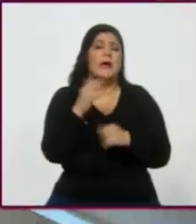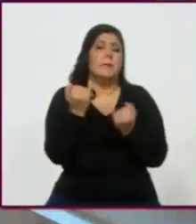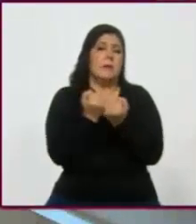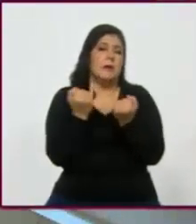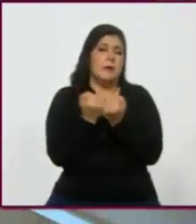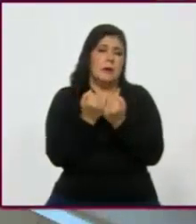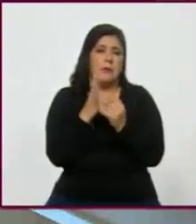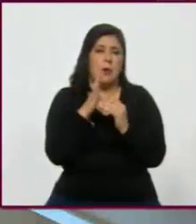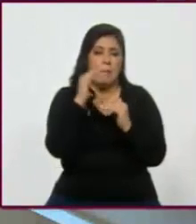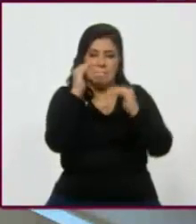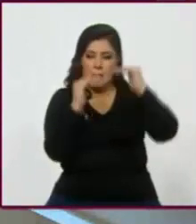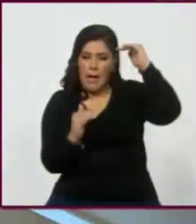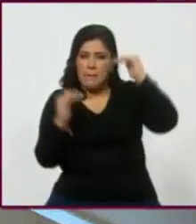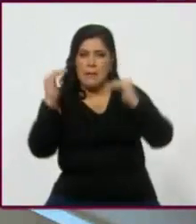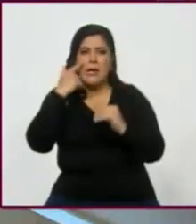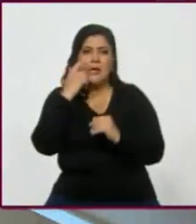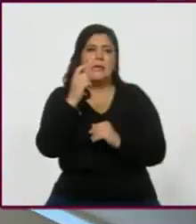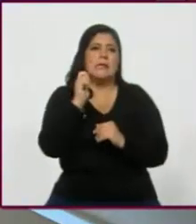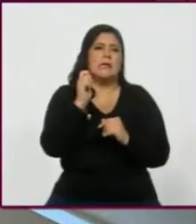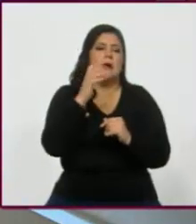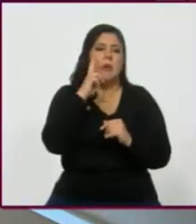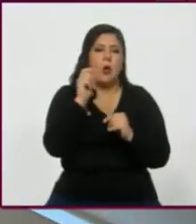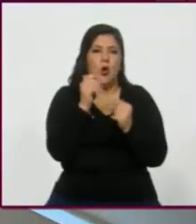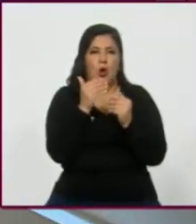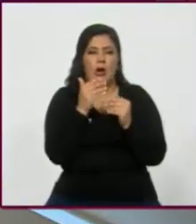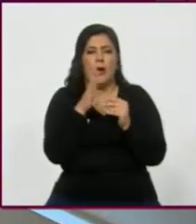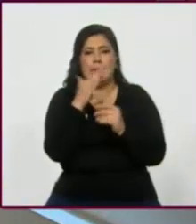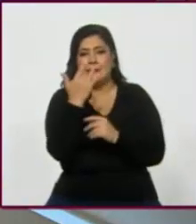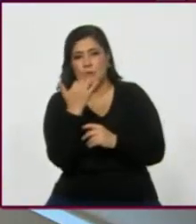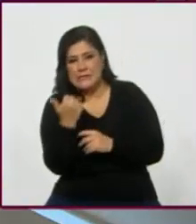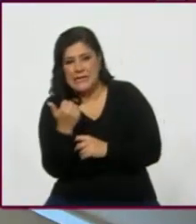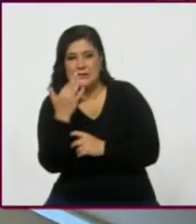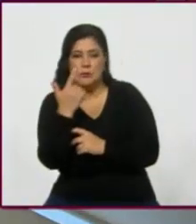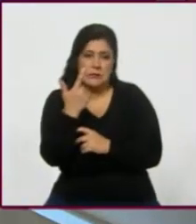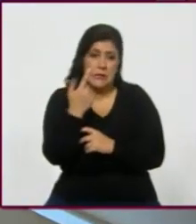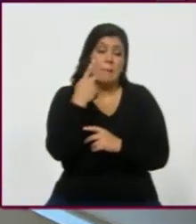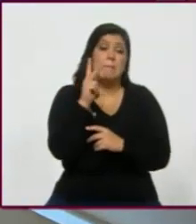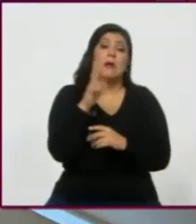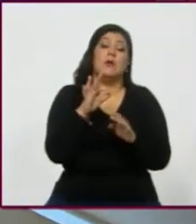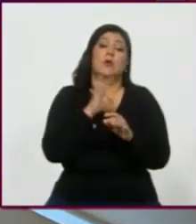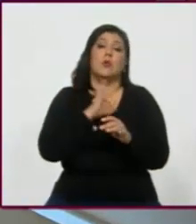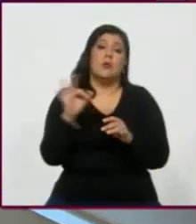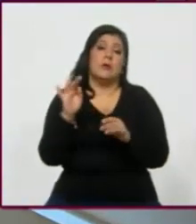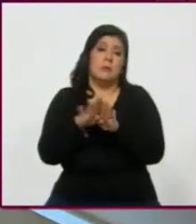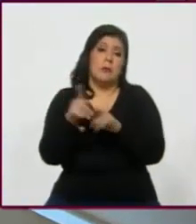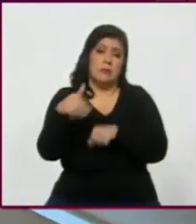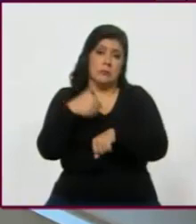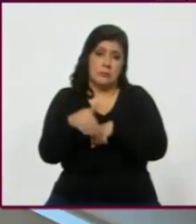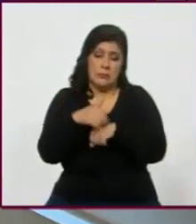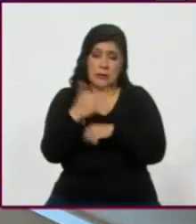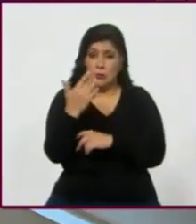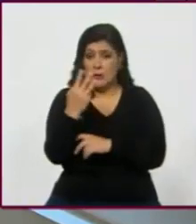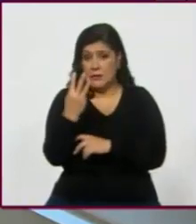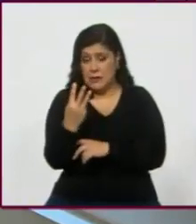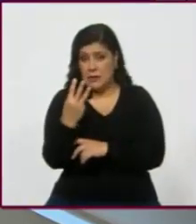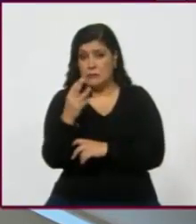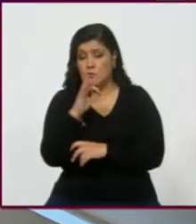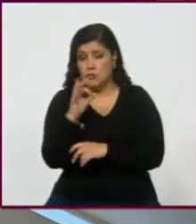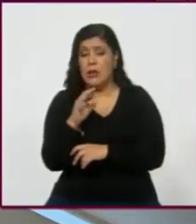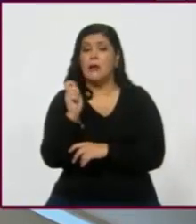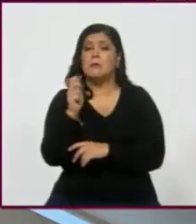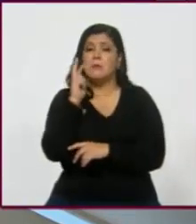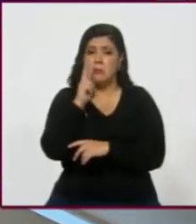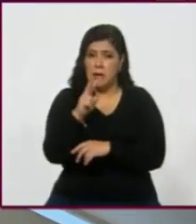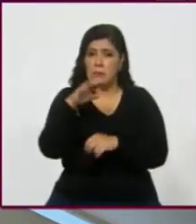la abría a 56, a 57, pero bueno, ¿no? O sea, finalmente este número 53 creo que te habla de un voto muy consistente